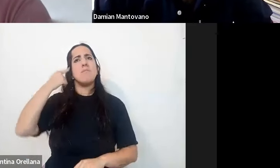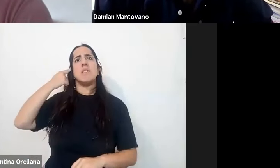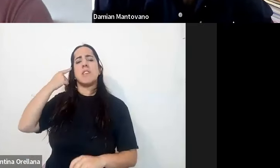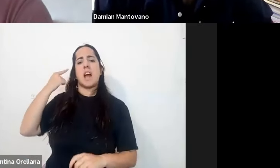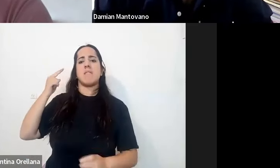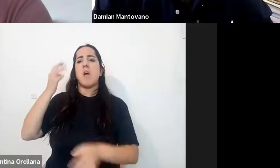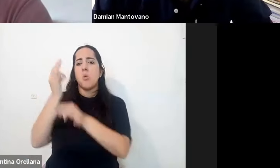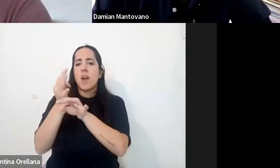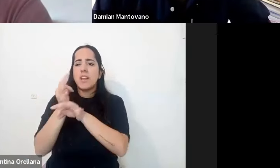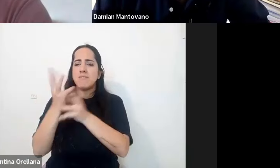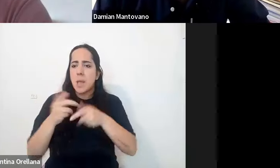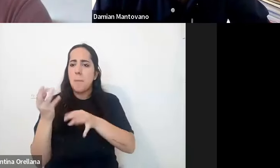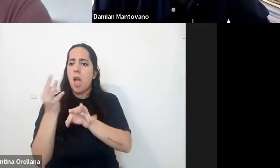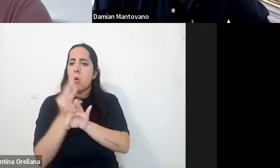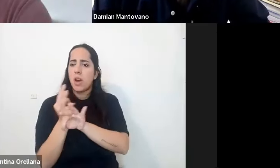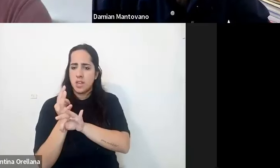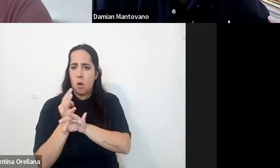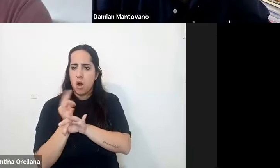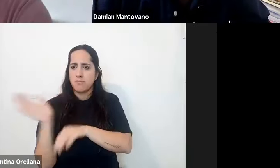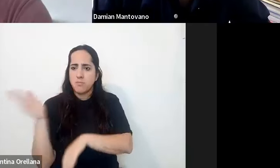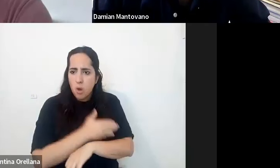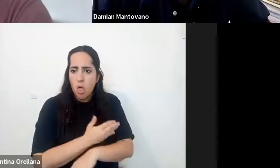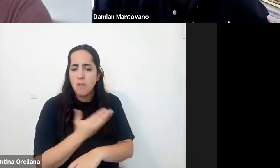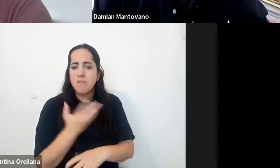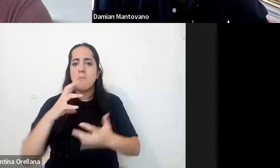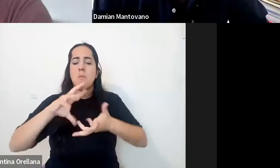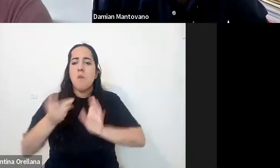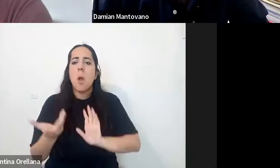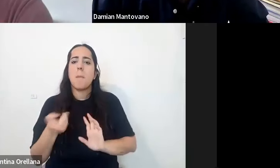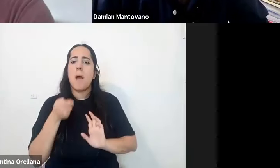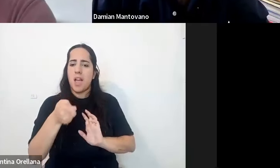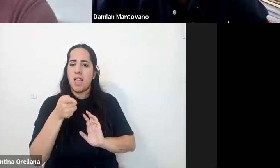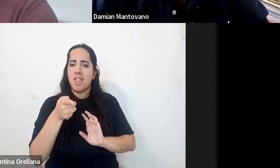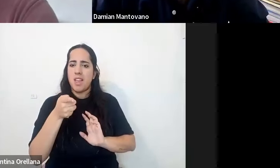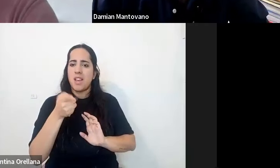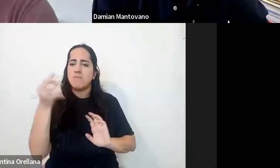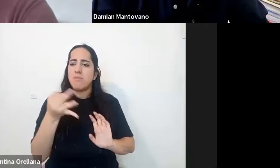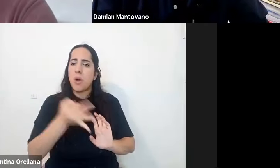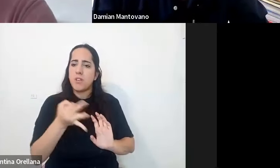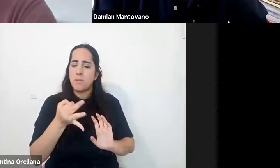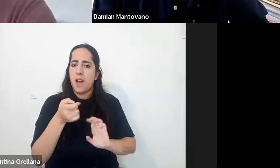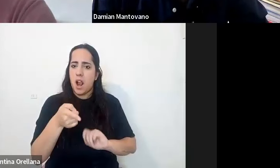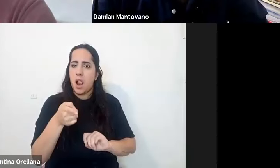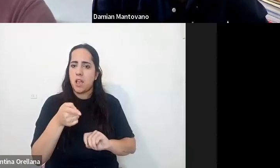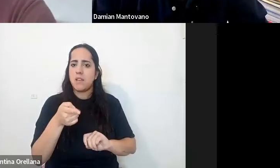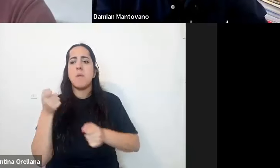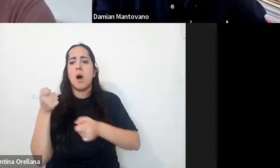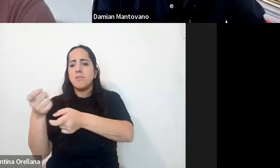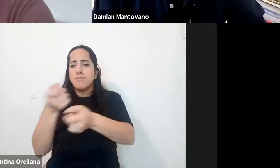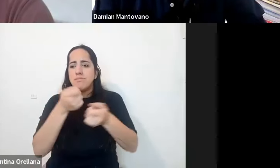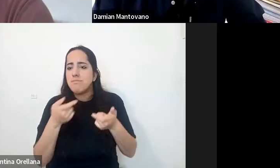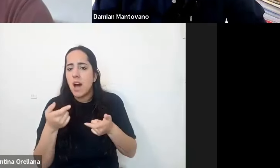educativo en sí es el inclusivo y la idea de modalidad en la educación especial es la idea del garante que puede